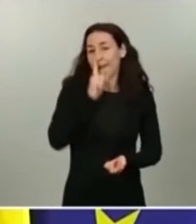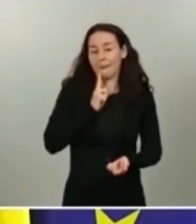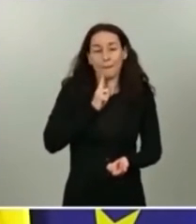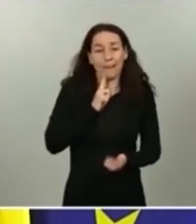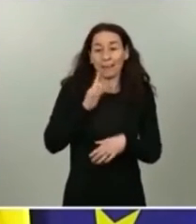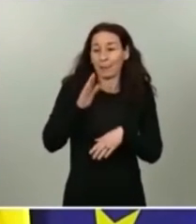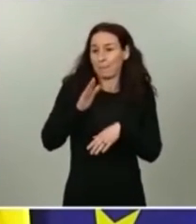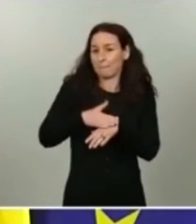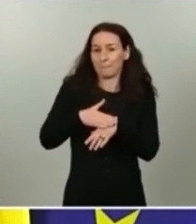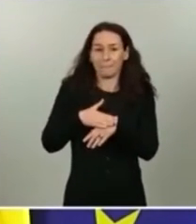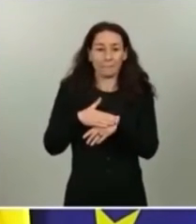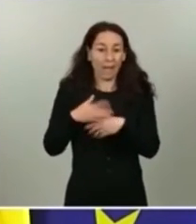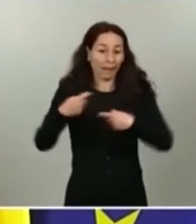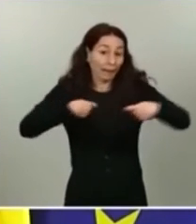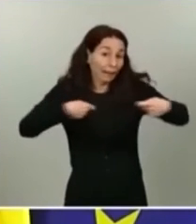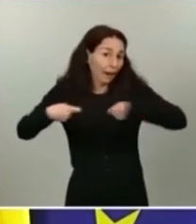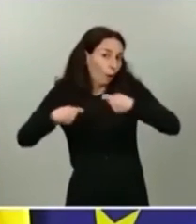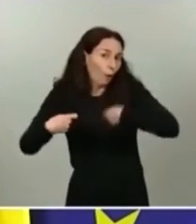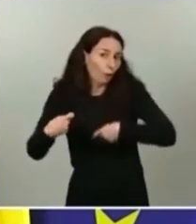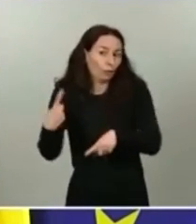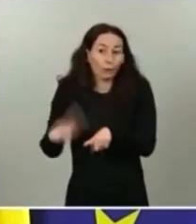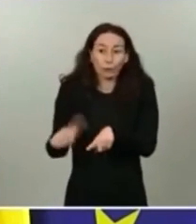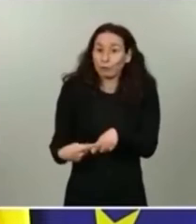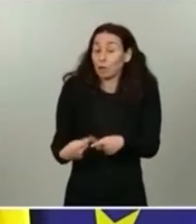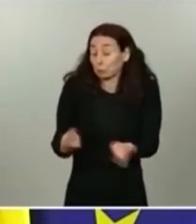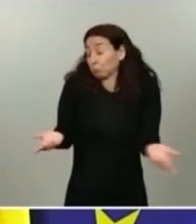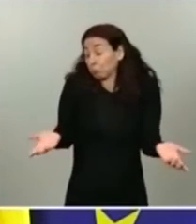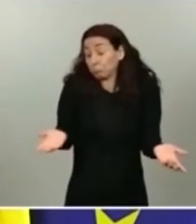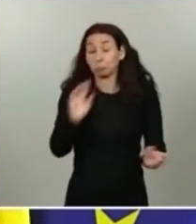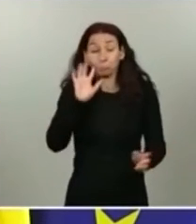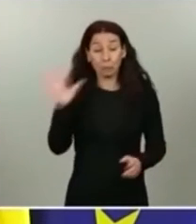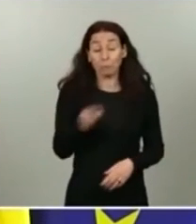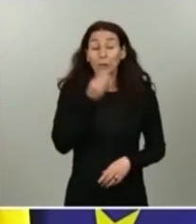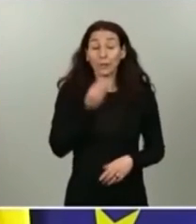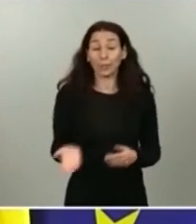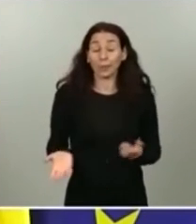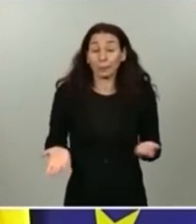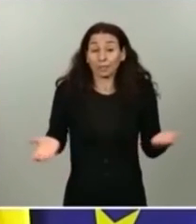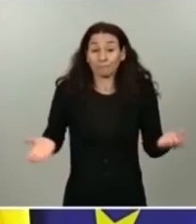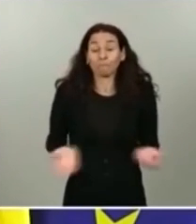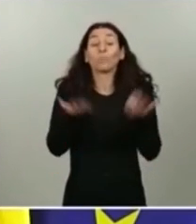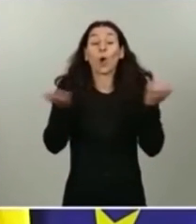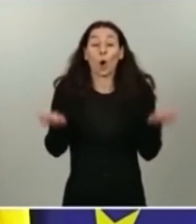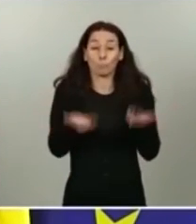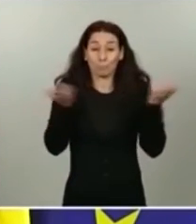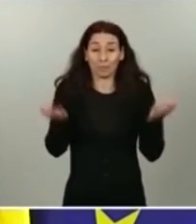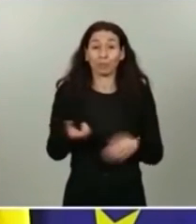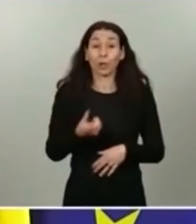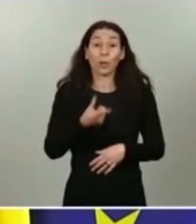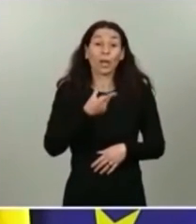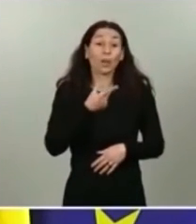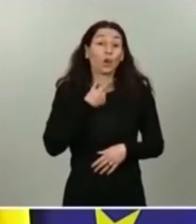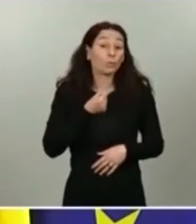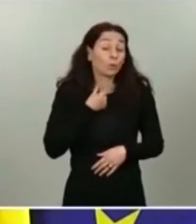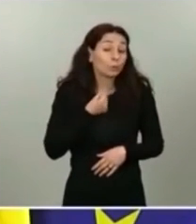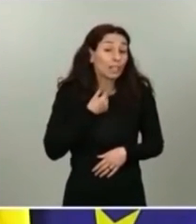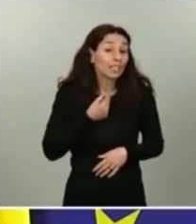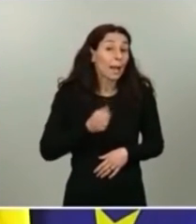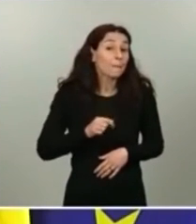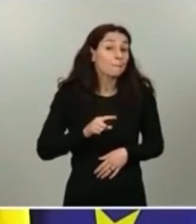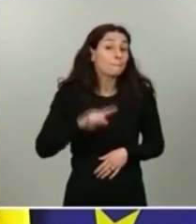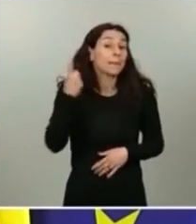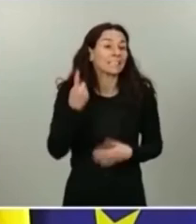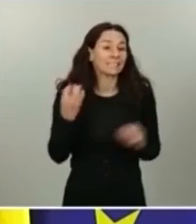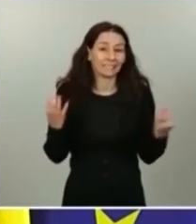isla privada, donde podrás construir un hogar, cultivar cosechas y criar animales. Únete a un